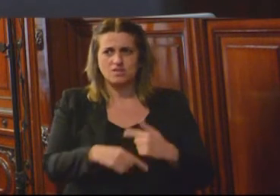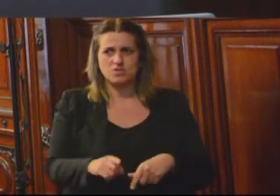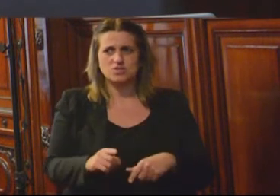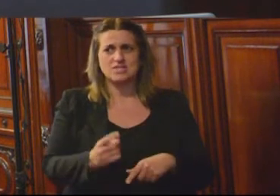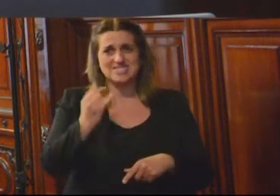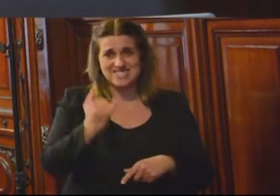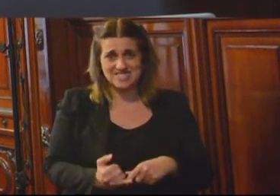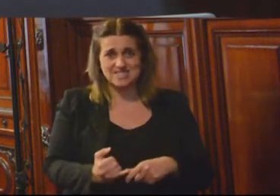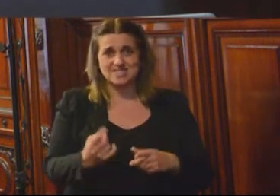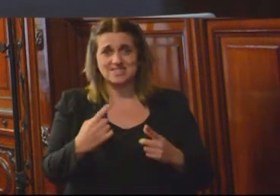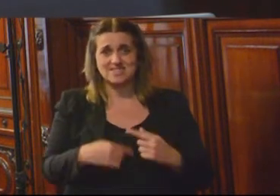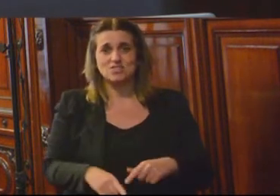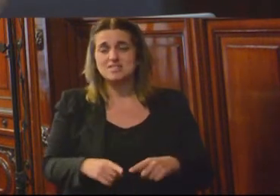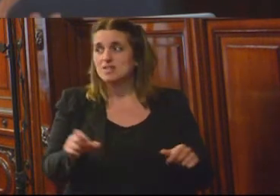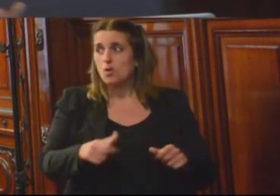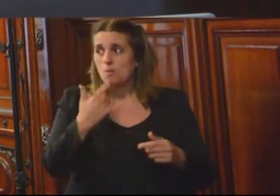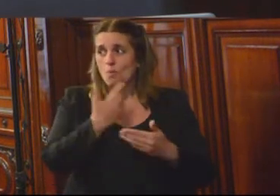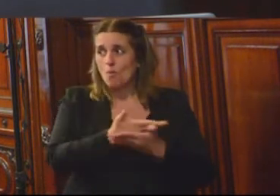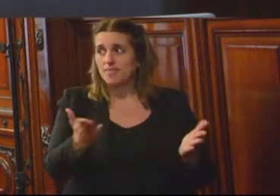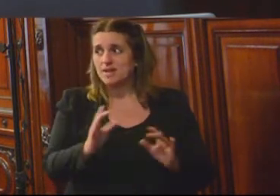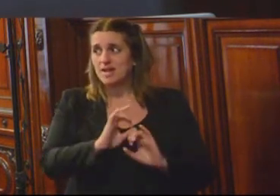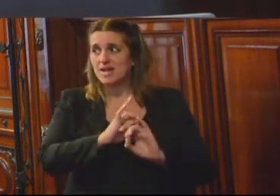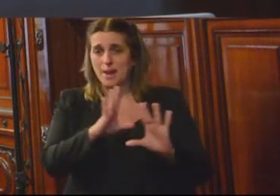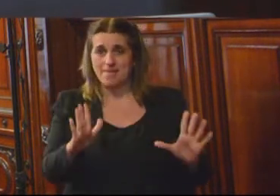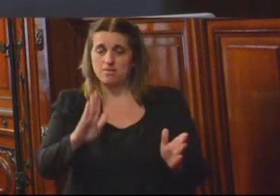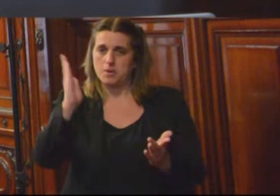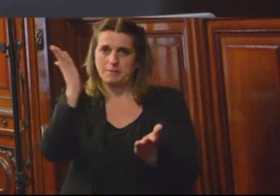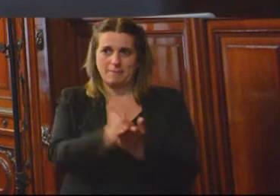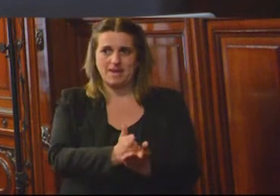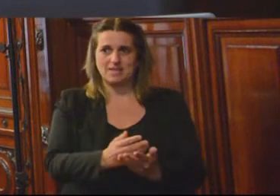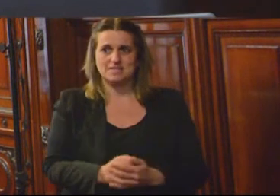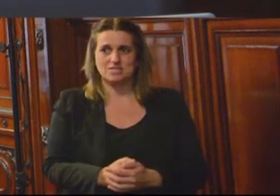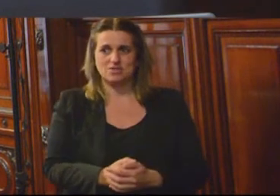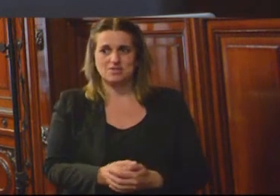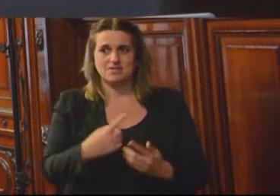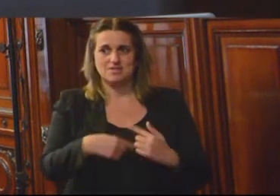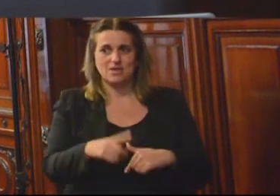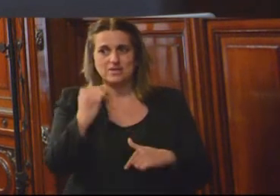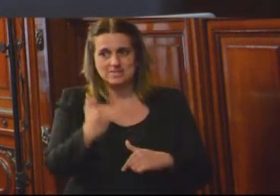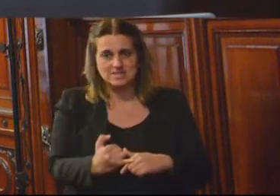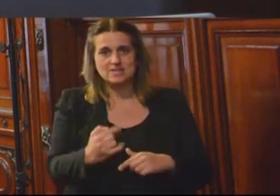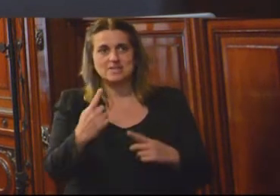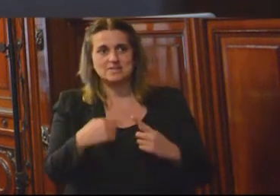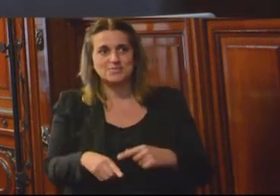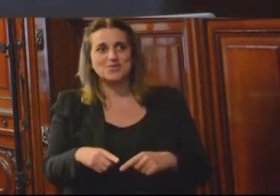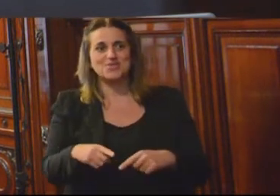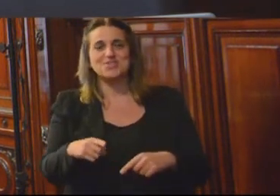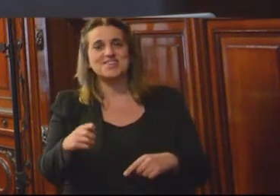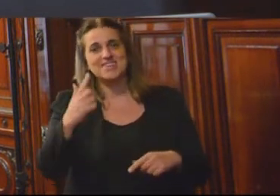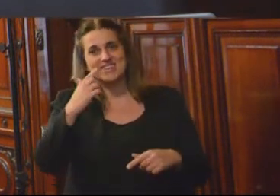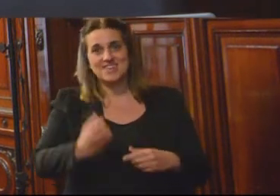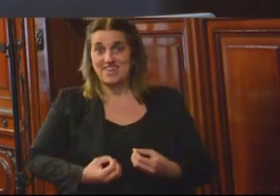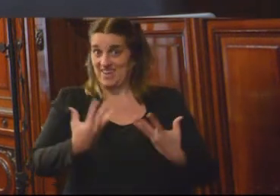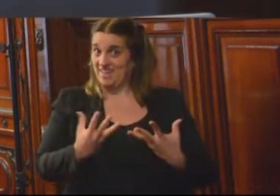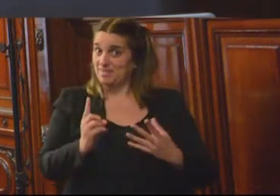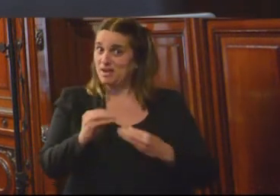obviamente nos muestra que la penalización la penalización, aunque ha tenido un coste muy grave para las